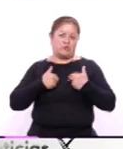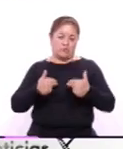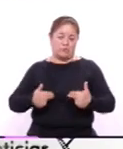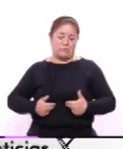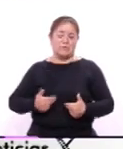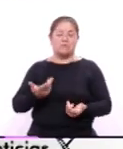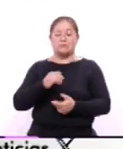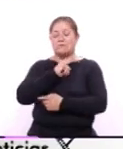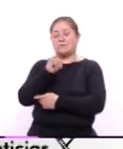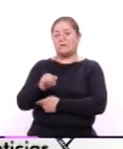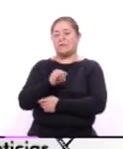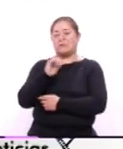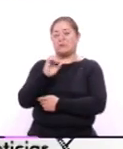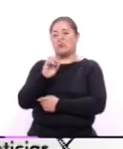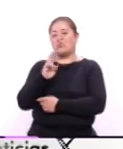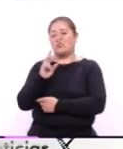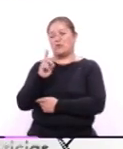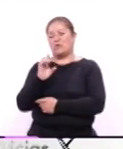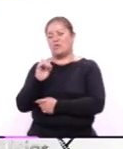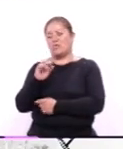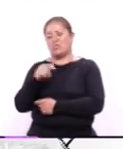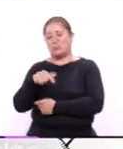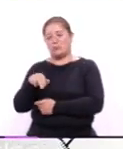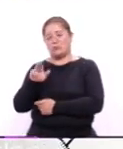de la CDH aquí en Tlaxcala